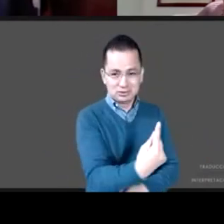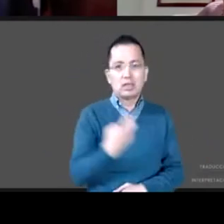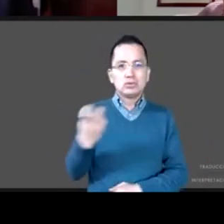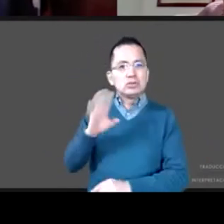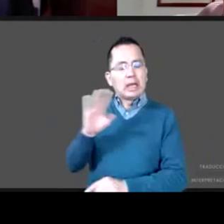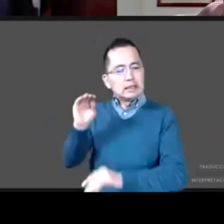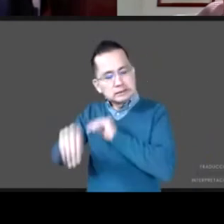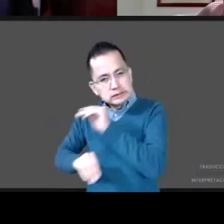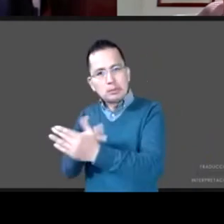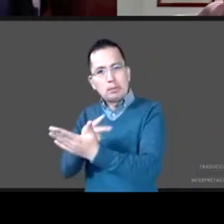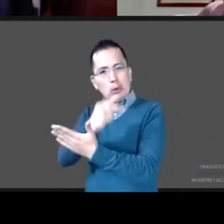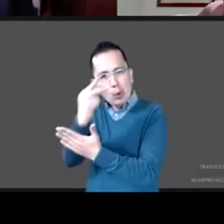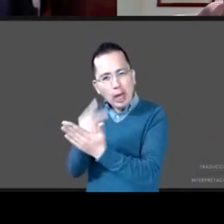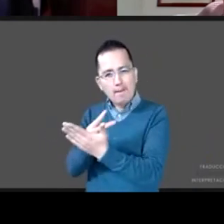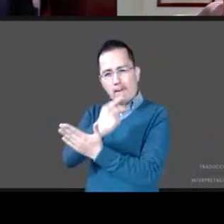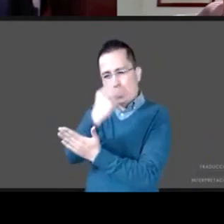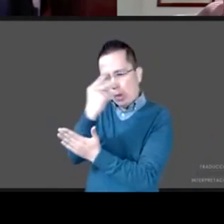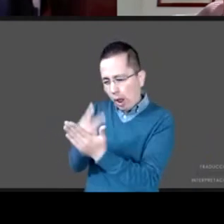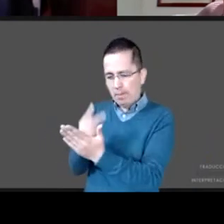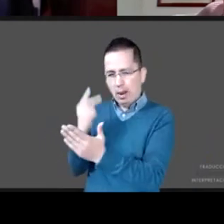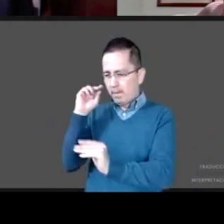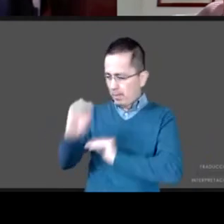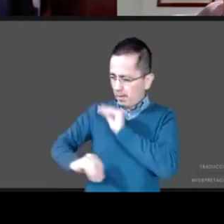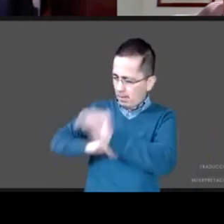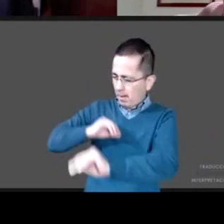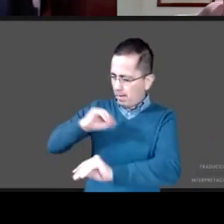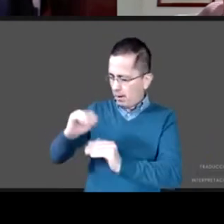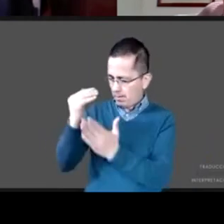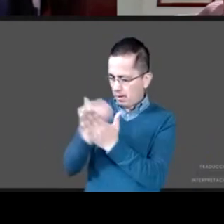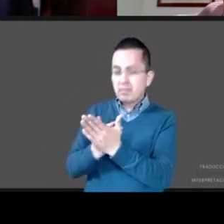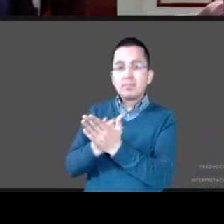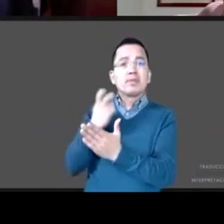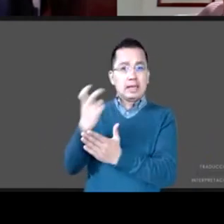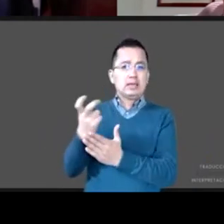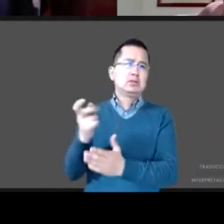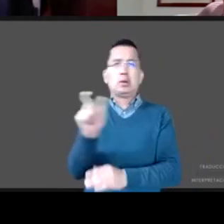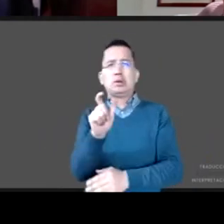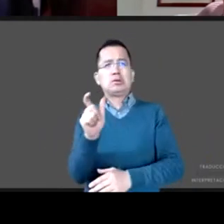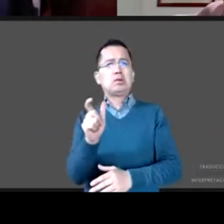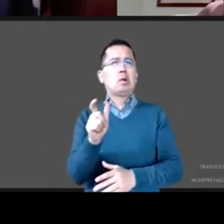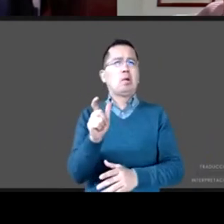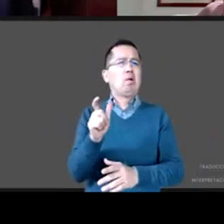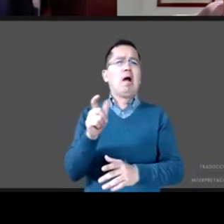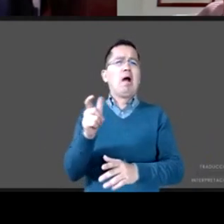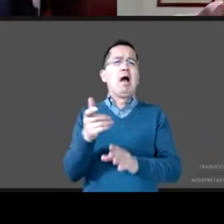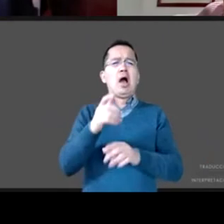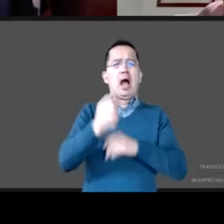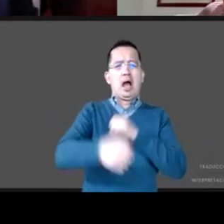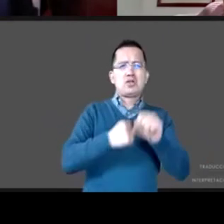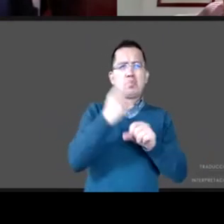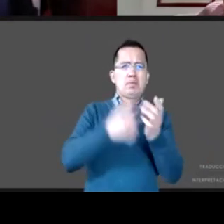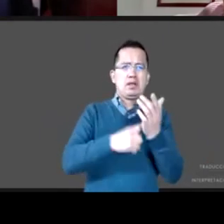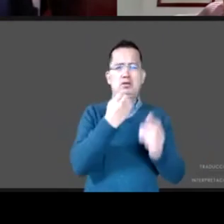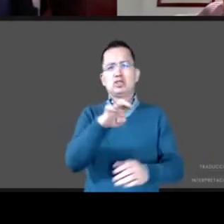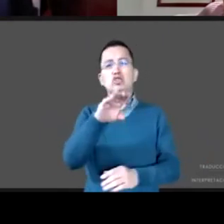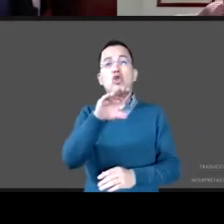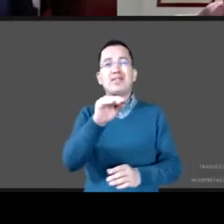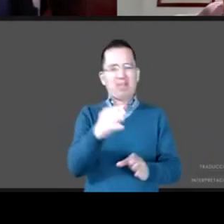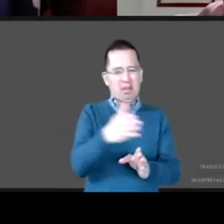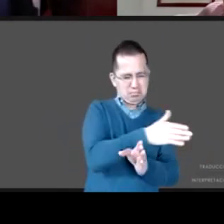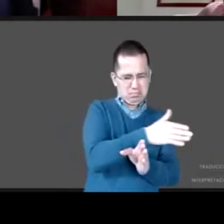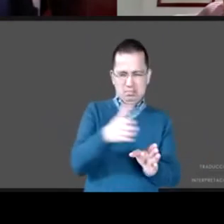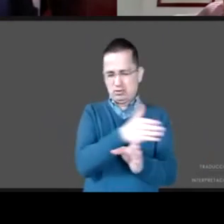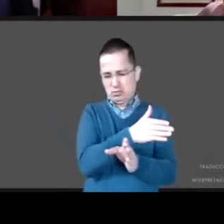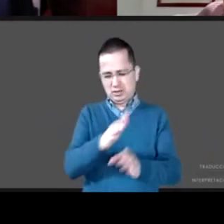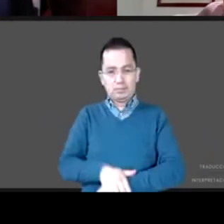idea fuerza y propuesta de los 90s de construir un programa de transferencias monetarias